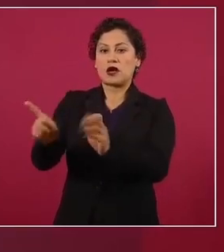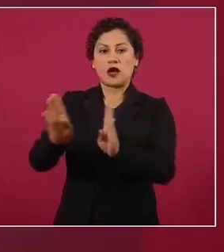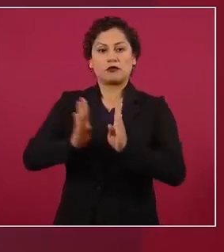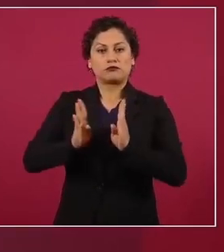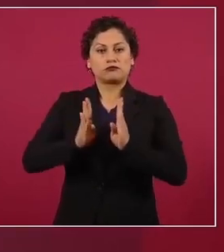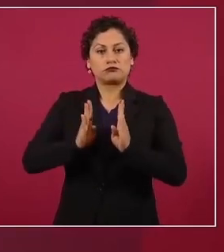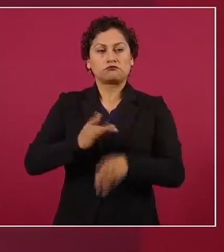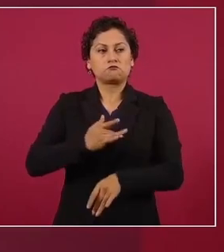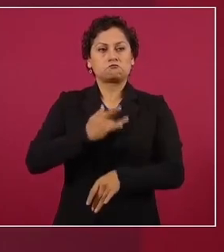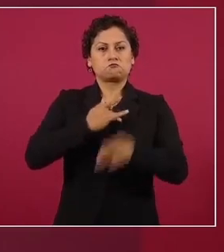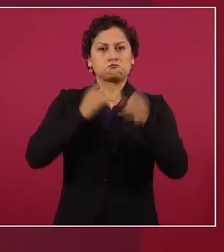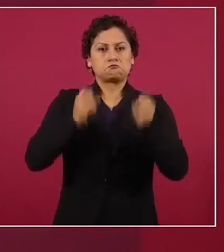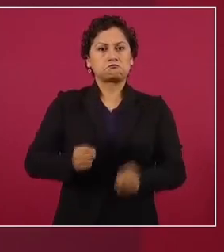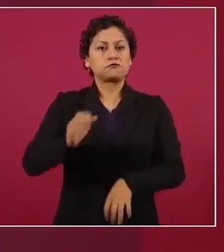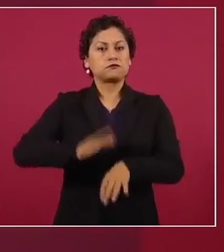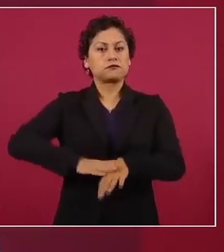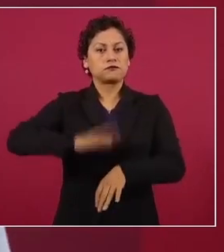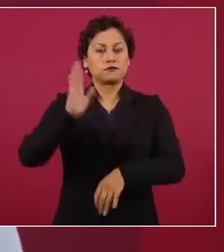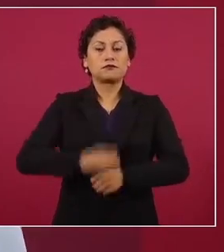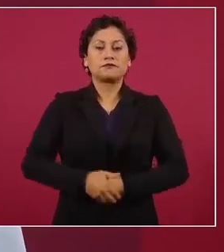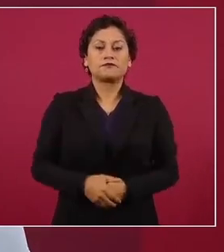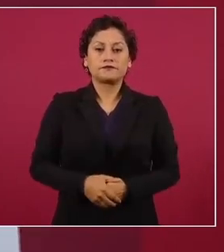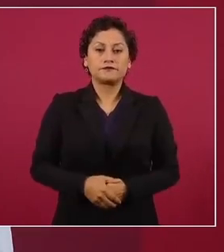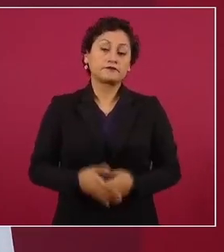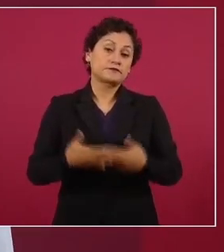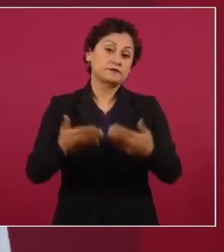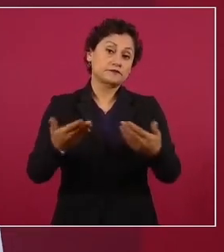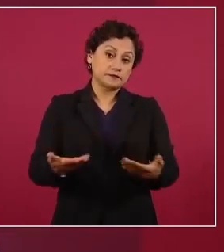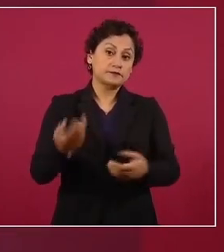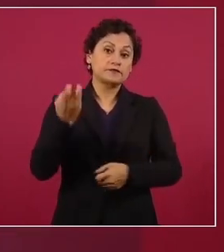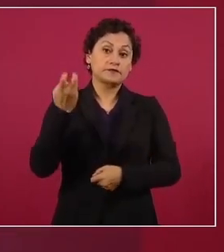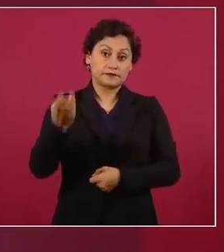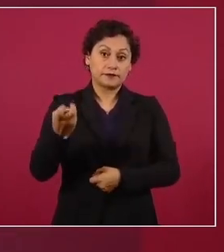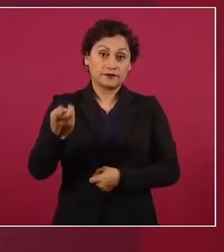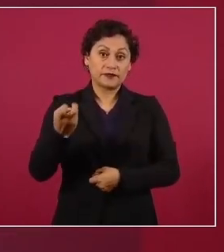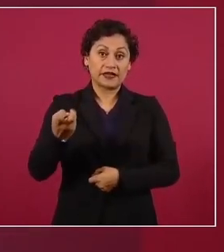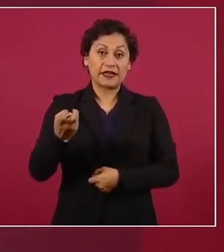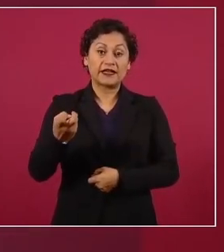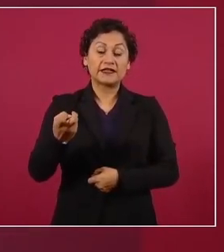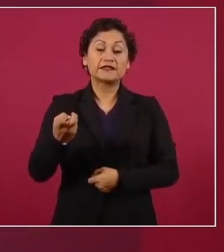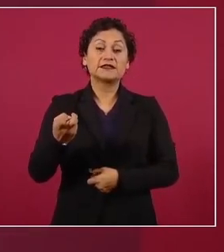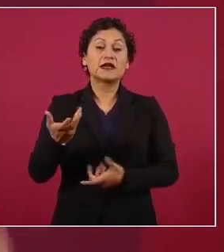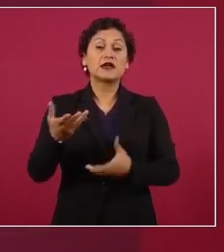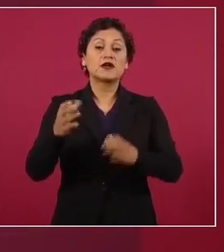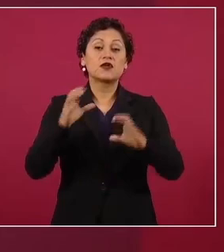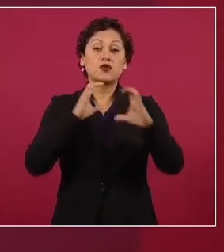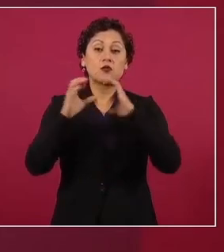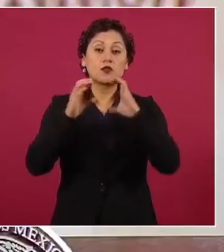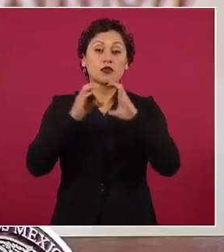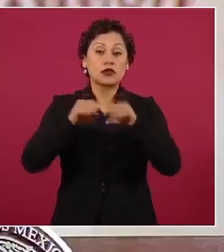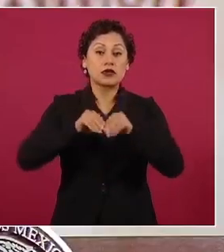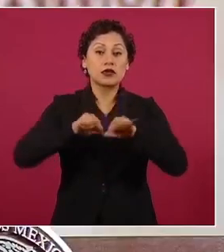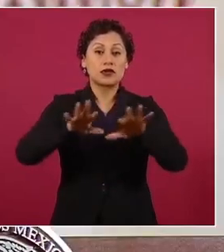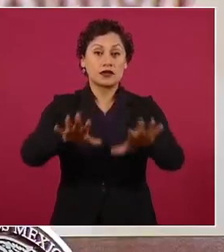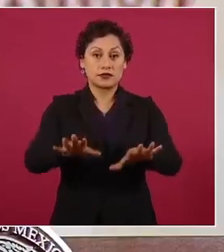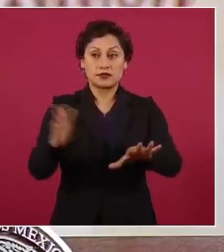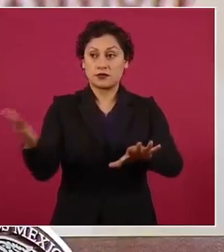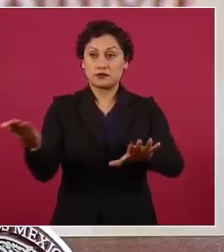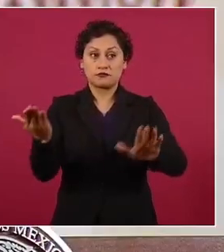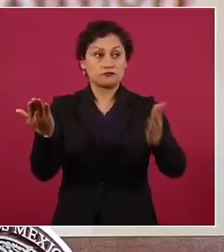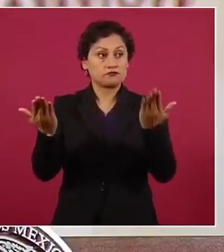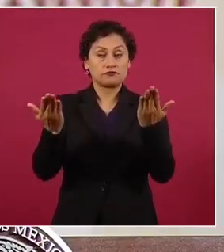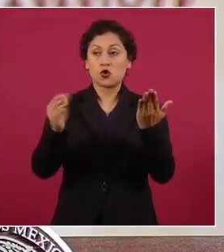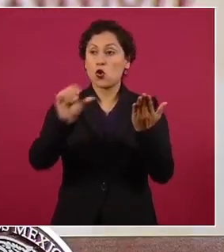Armadas. Así exponemos esos datos del Gabinete de Comunicación Estratégica que coinciden con otras